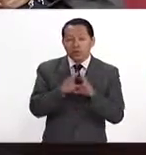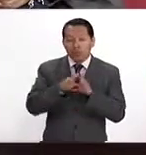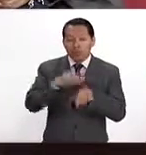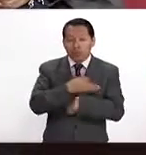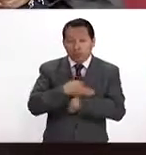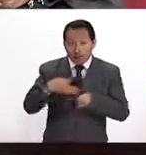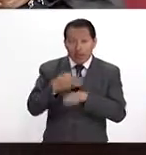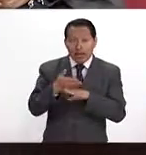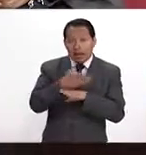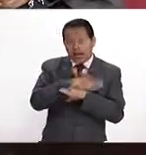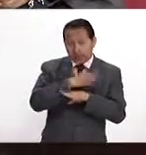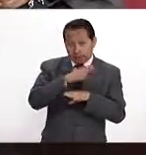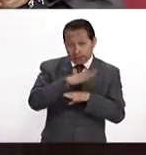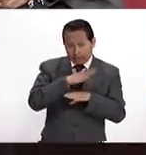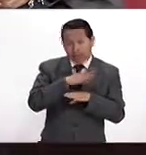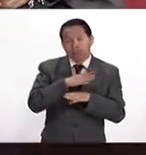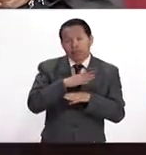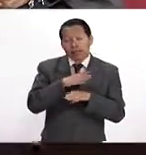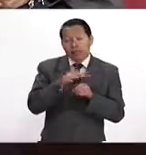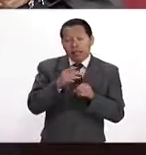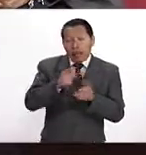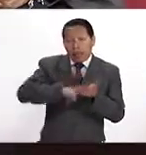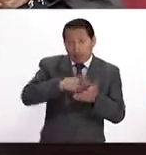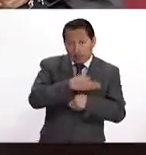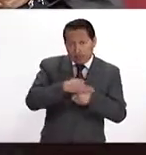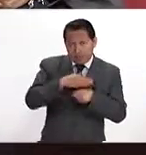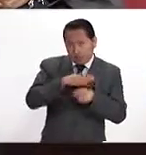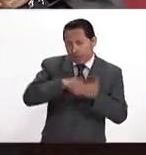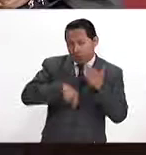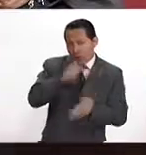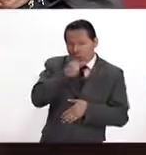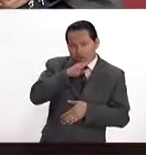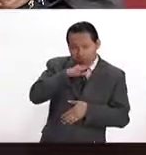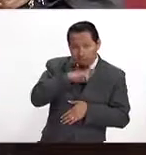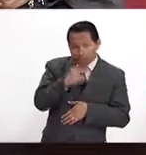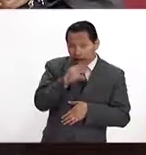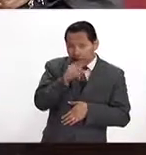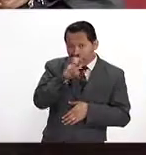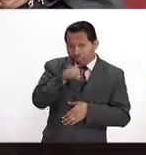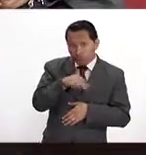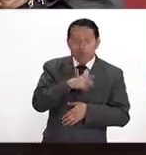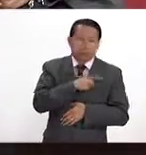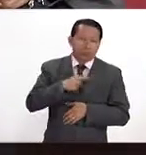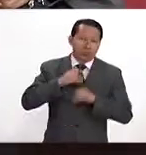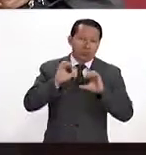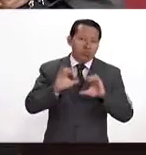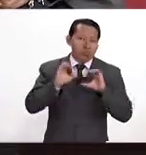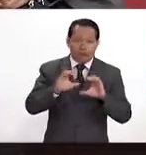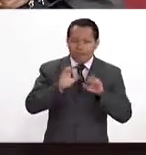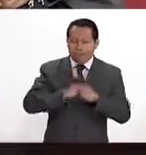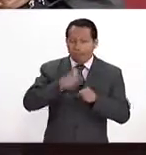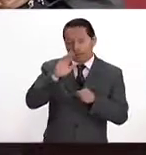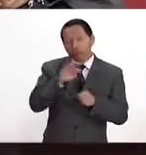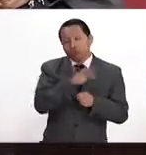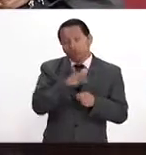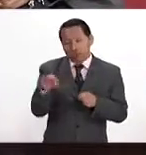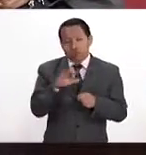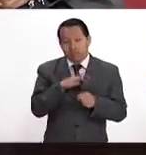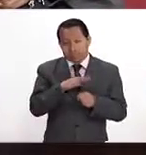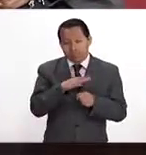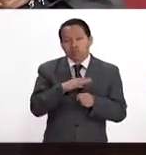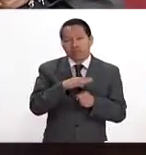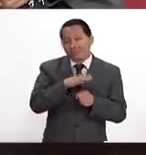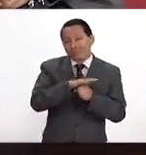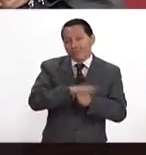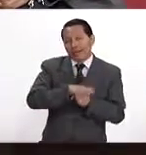familia ha tenido antecedentes, pues tienes que cuidarte más, porque si tus papás fueron hipertensos o son hipertensos, tú tienes alta probabilidad de tener presión